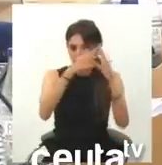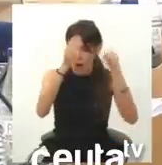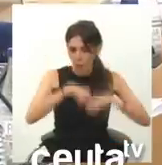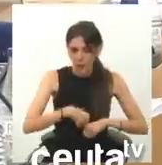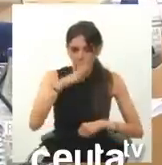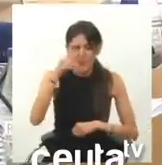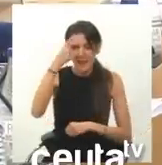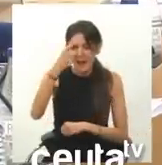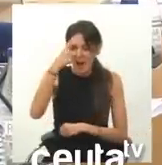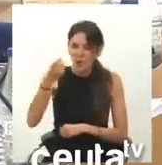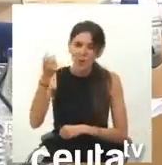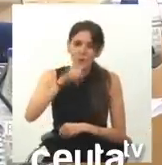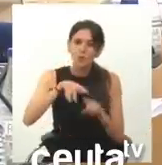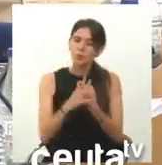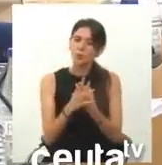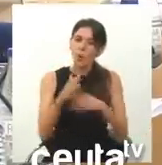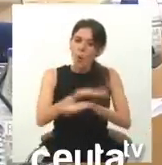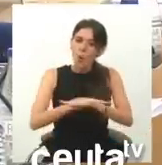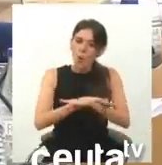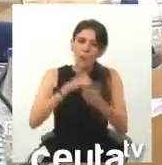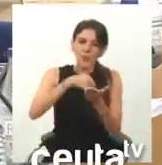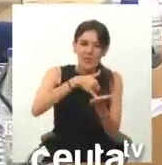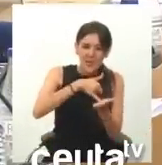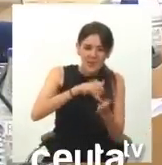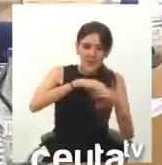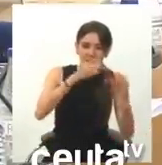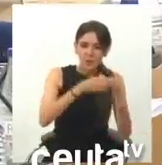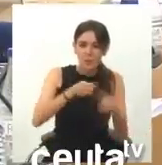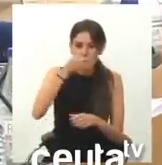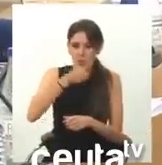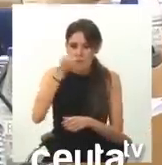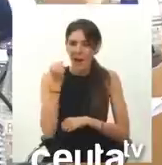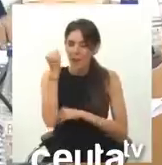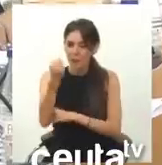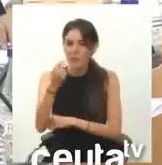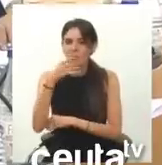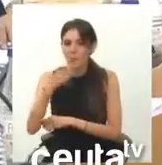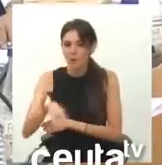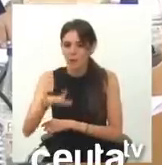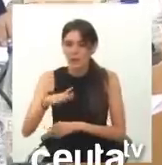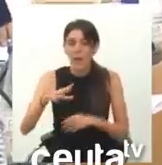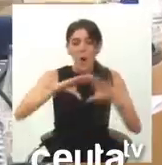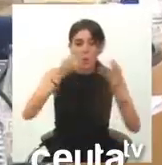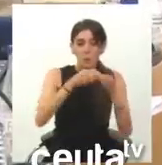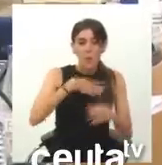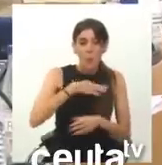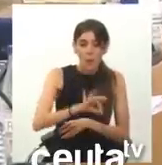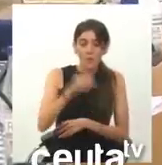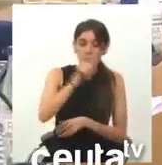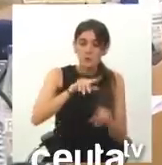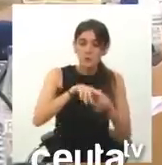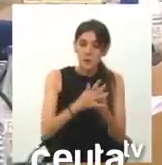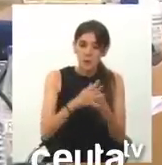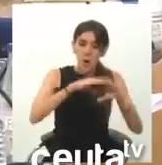Recordemos que contamos con un Gobierno débil del Partido Socialista, apoyado en Podemos, que